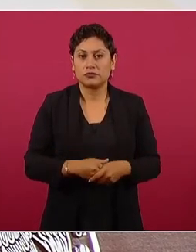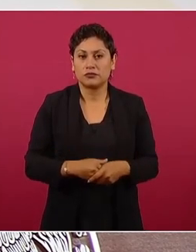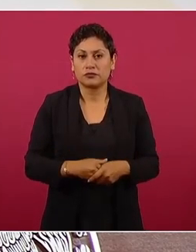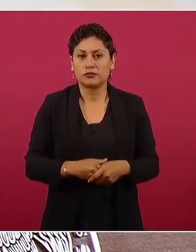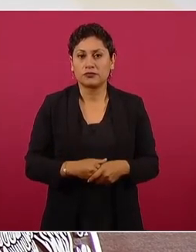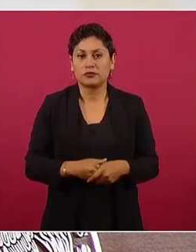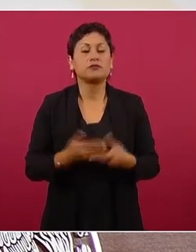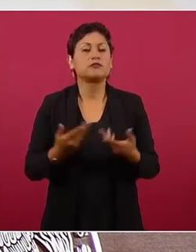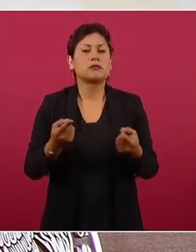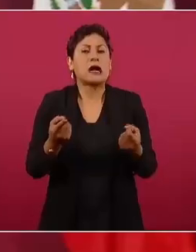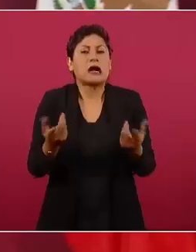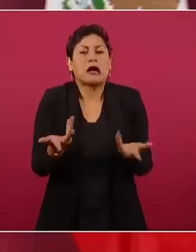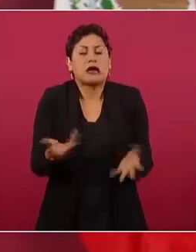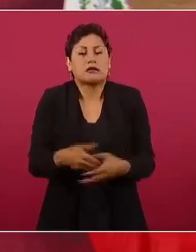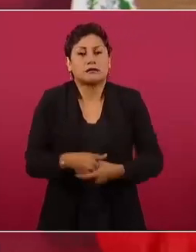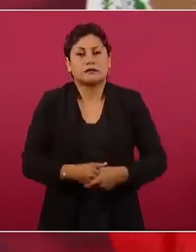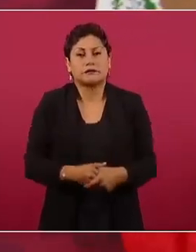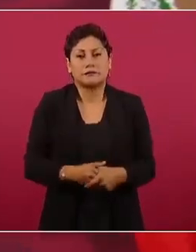¿qué hacer?